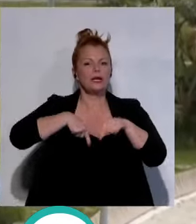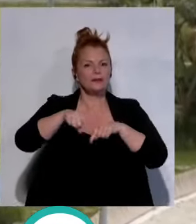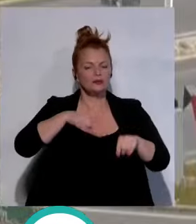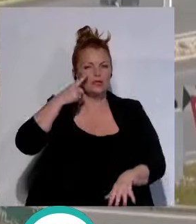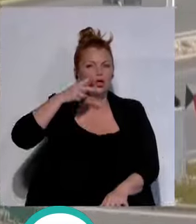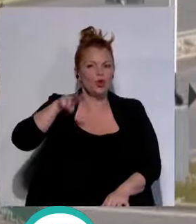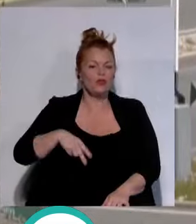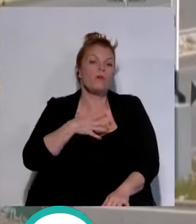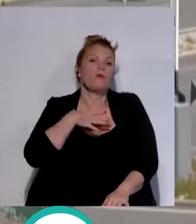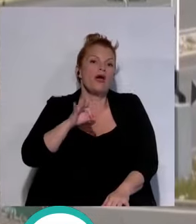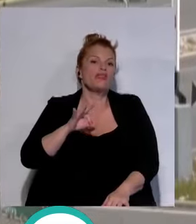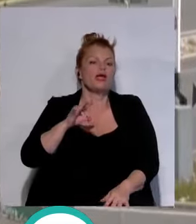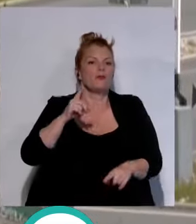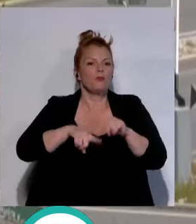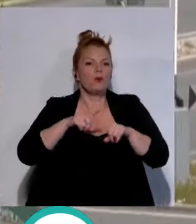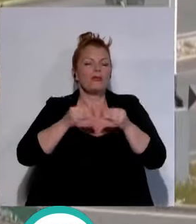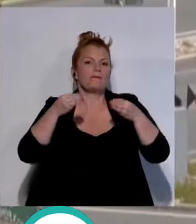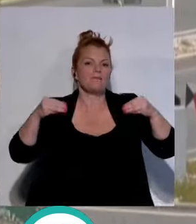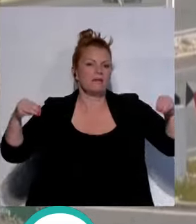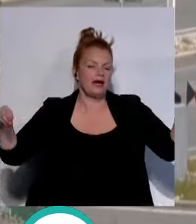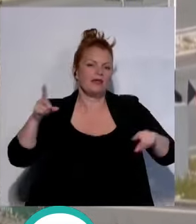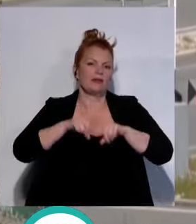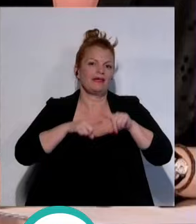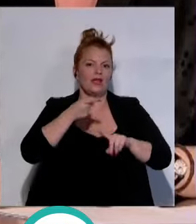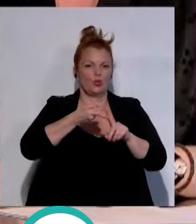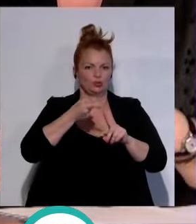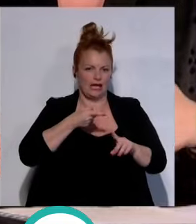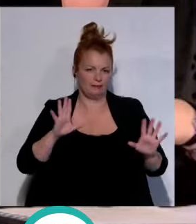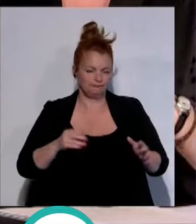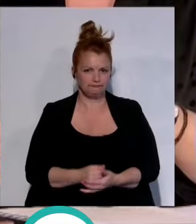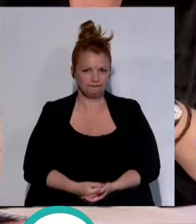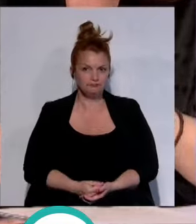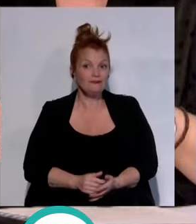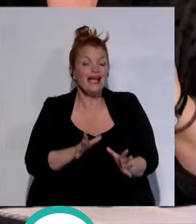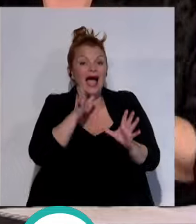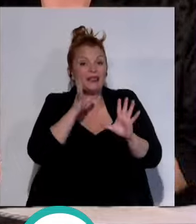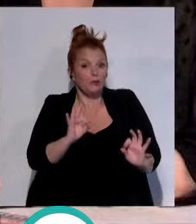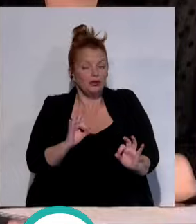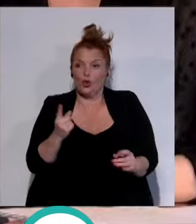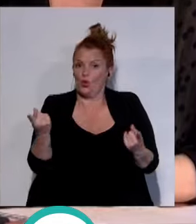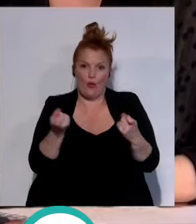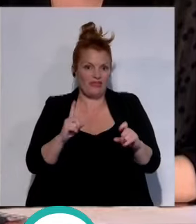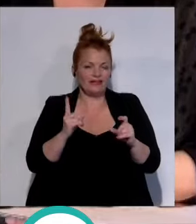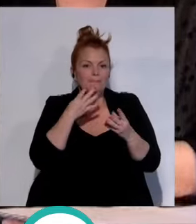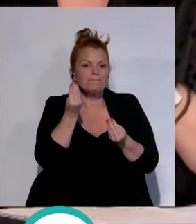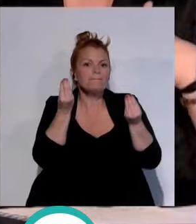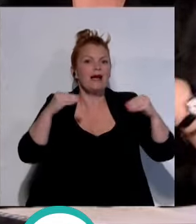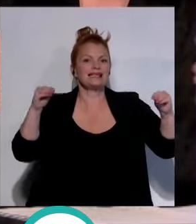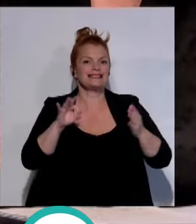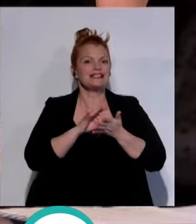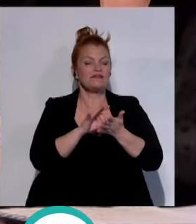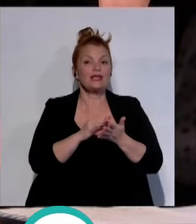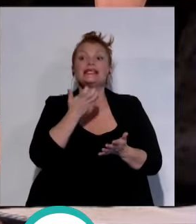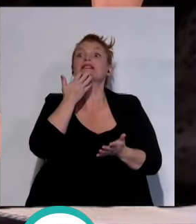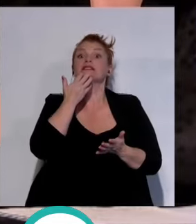reconoce que pueden fluctuar el número de personas que los usen hemos visto que no ha hecho falta reforzar ningún servicio si